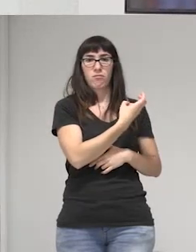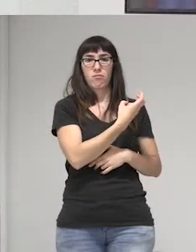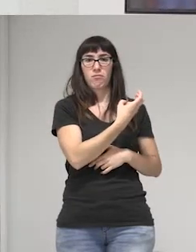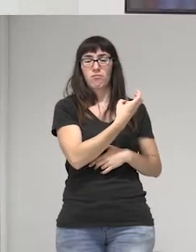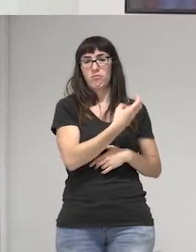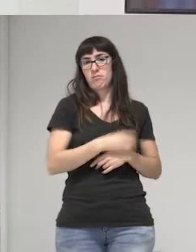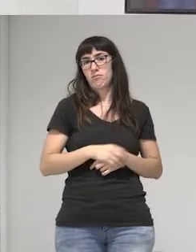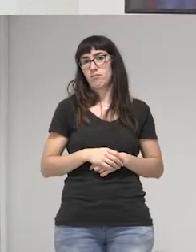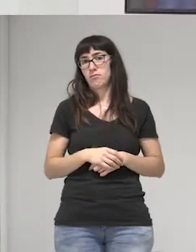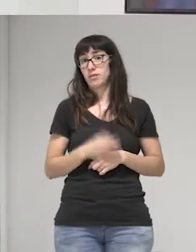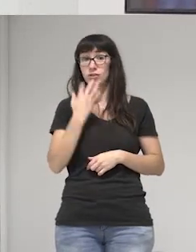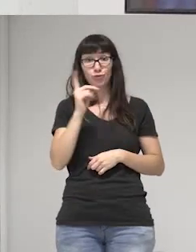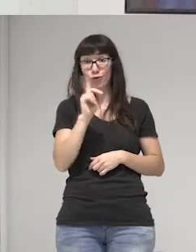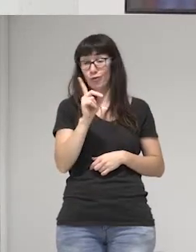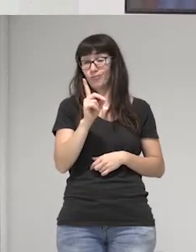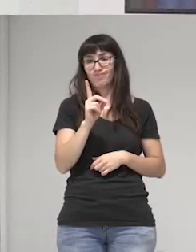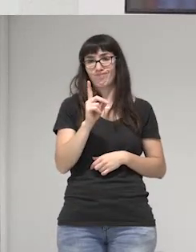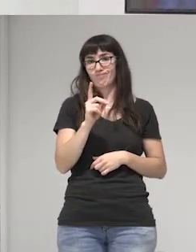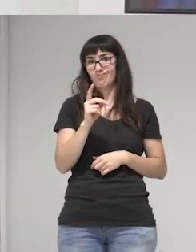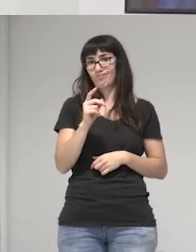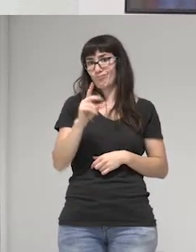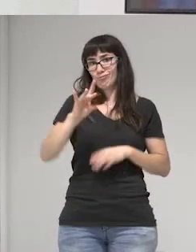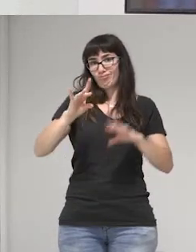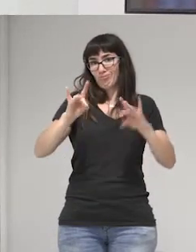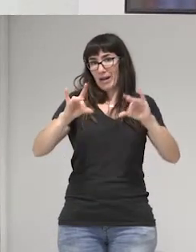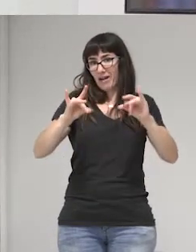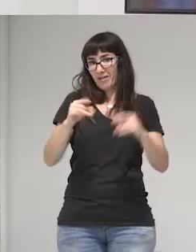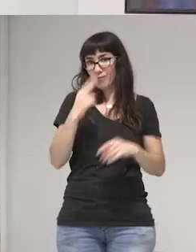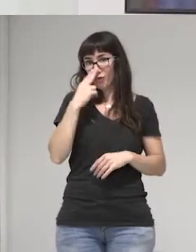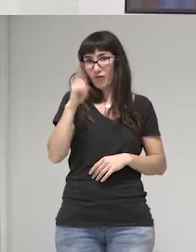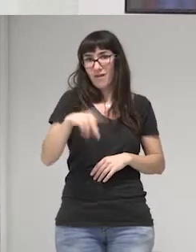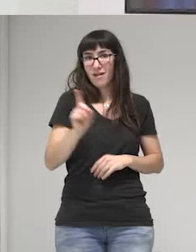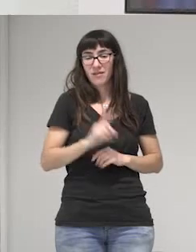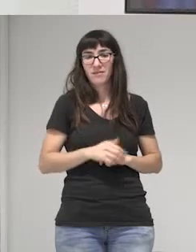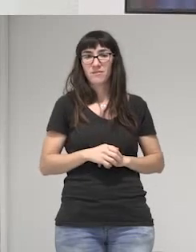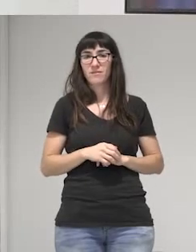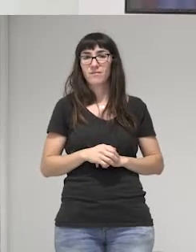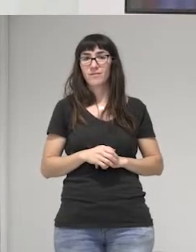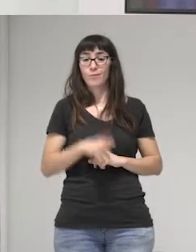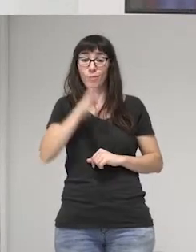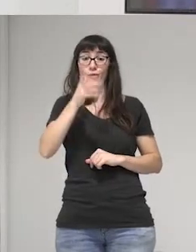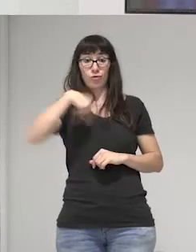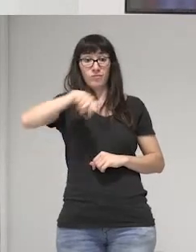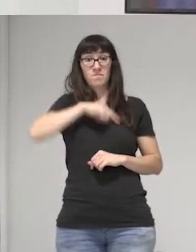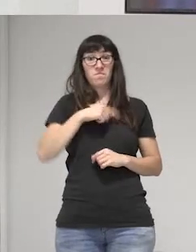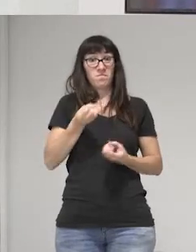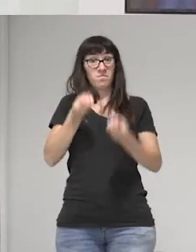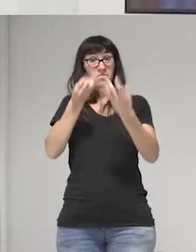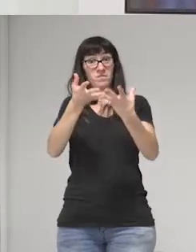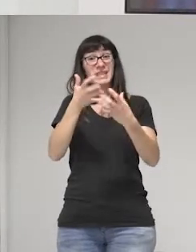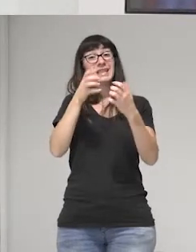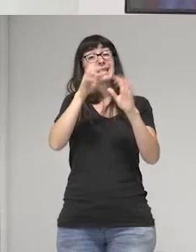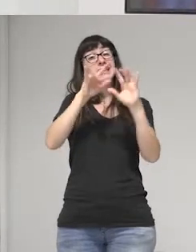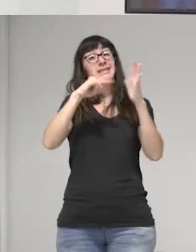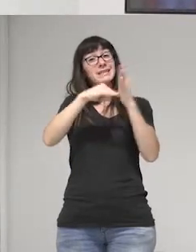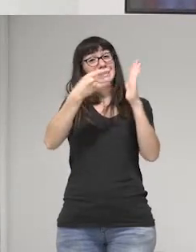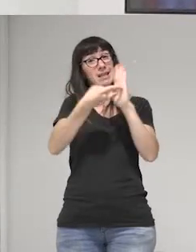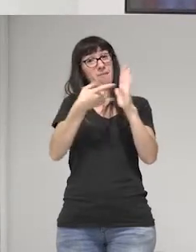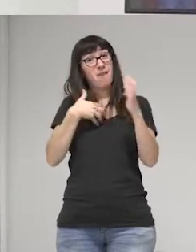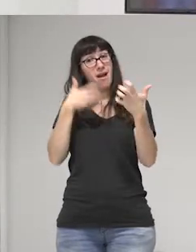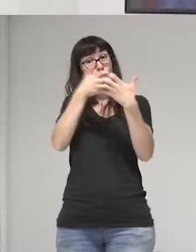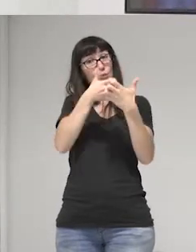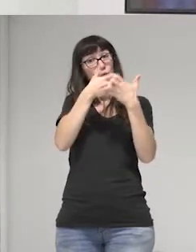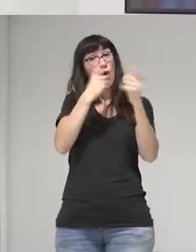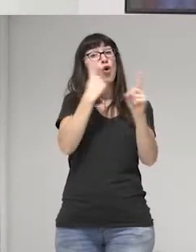no lo es. ¿Por qué? Porque nosotras decimos que el sistema contra el que peleamos es el